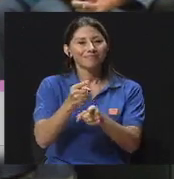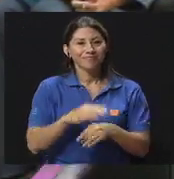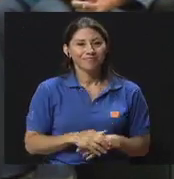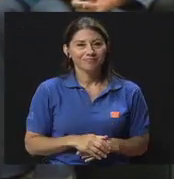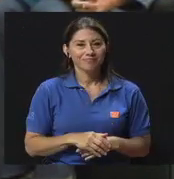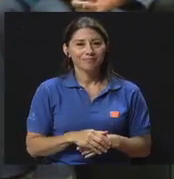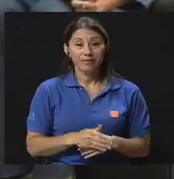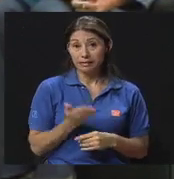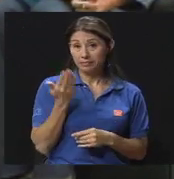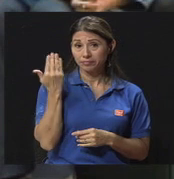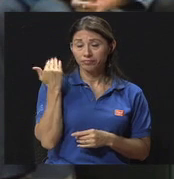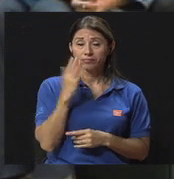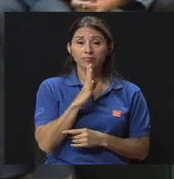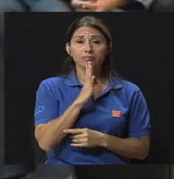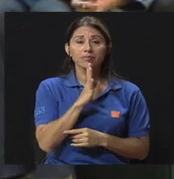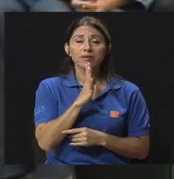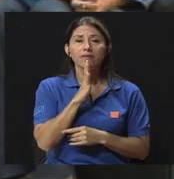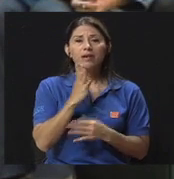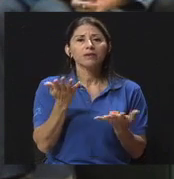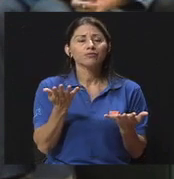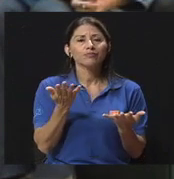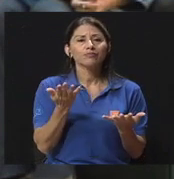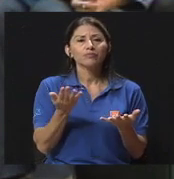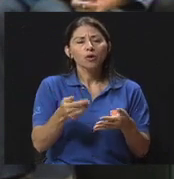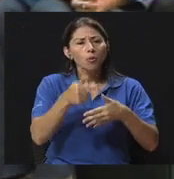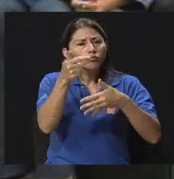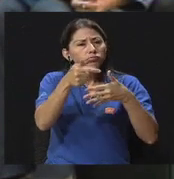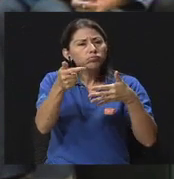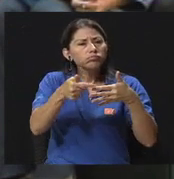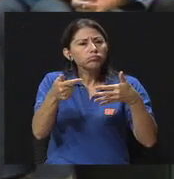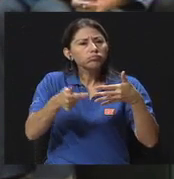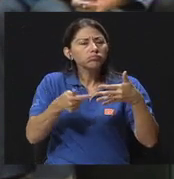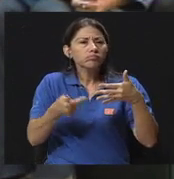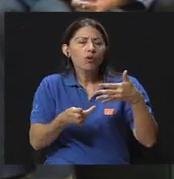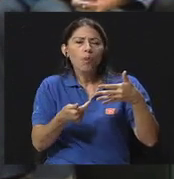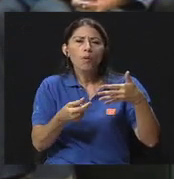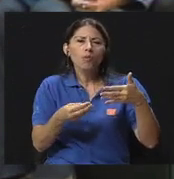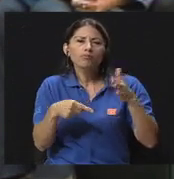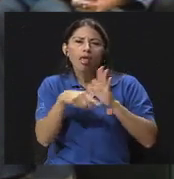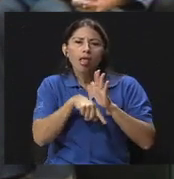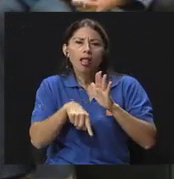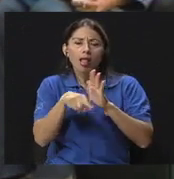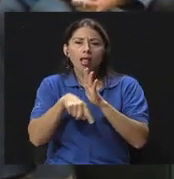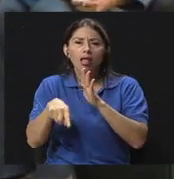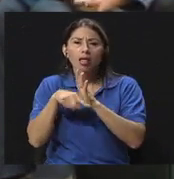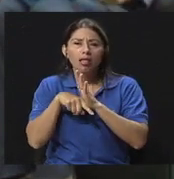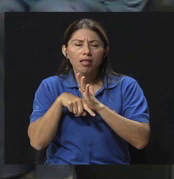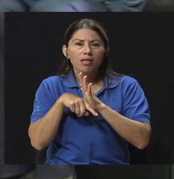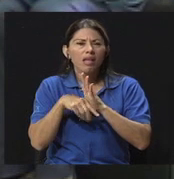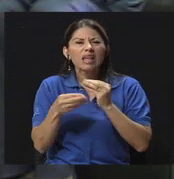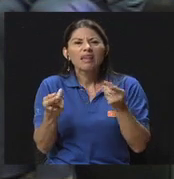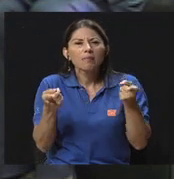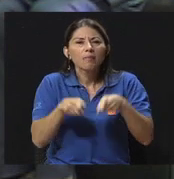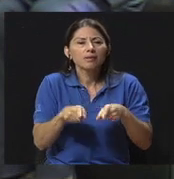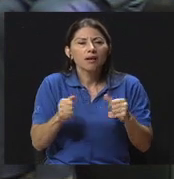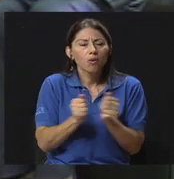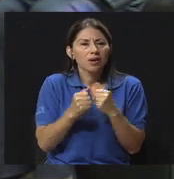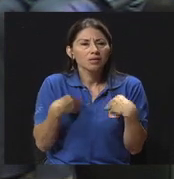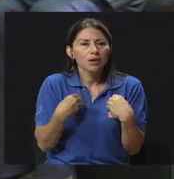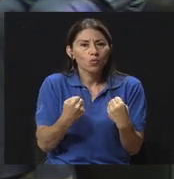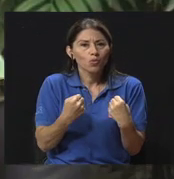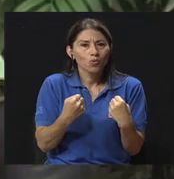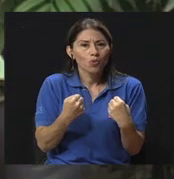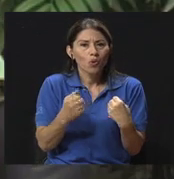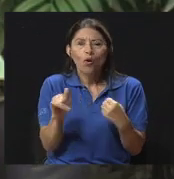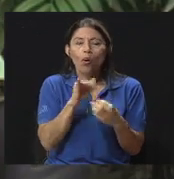En el bloque pasado conversábamos acerca de los aspectos más nocivos que tiene hacia la salud de esas malas relaciones interpersonales. El día de hoy